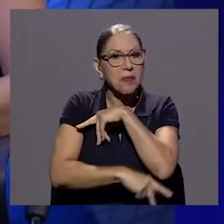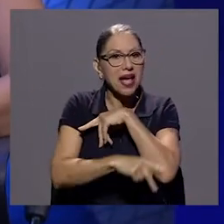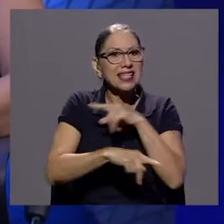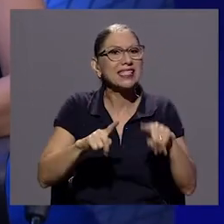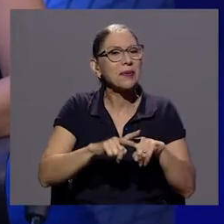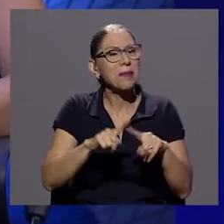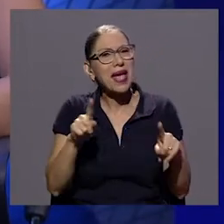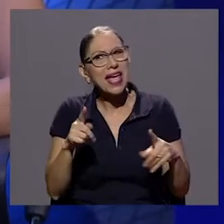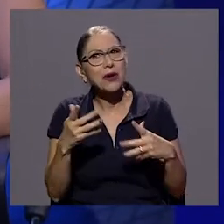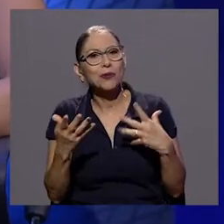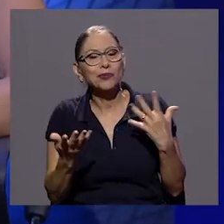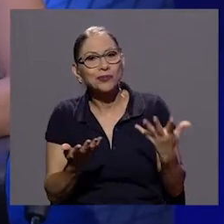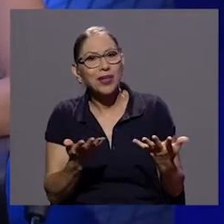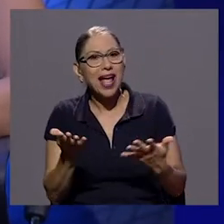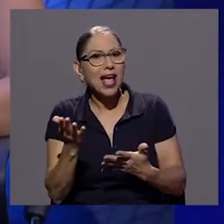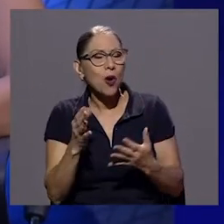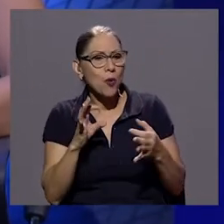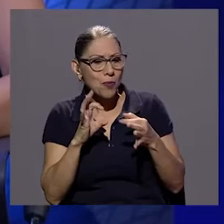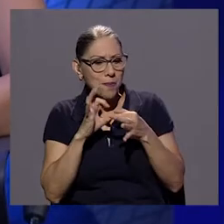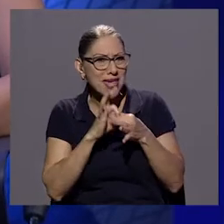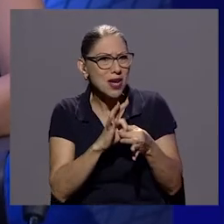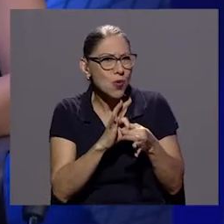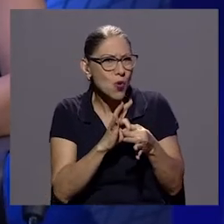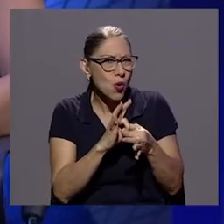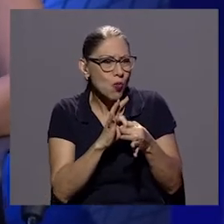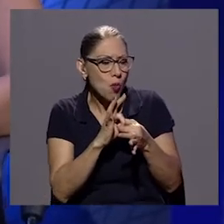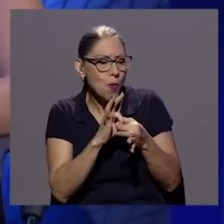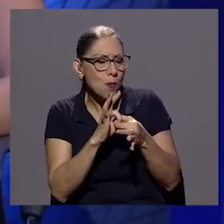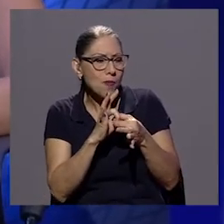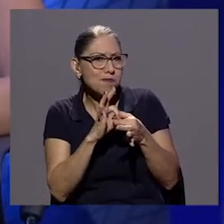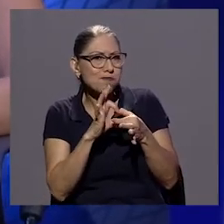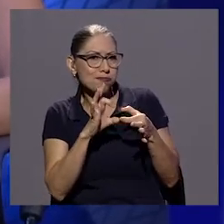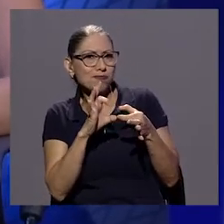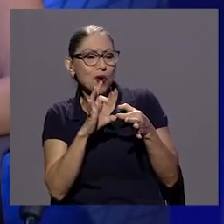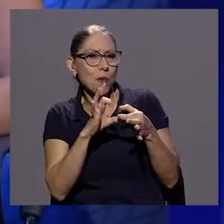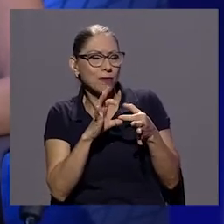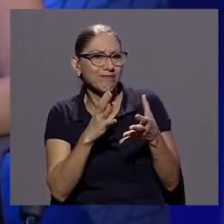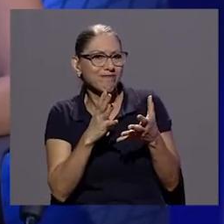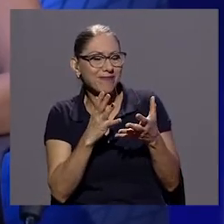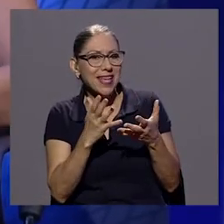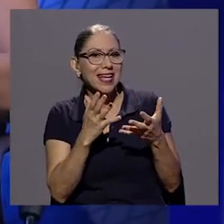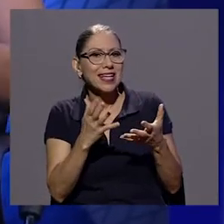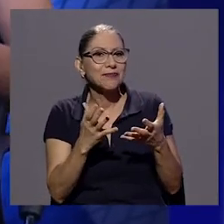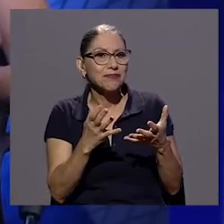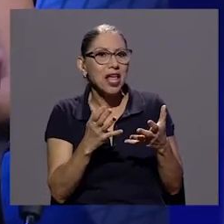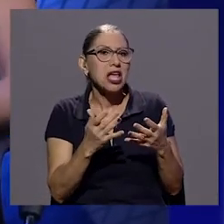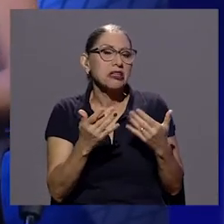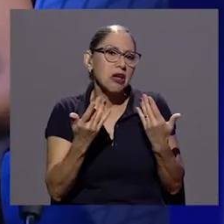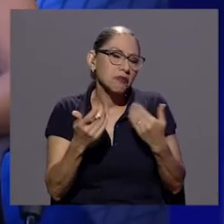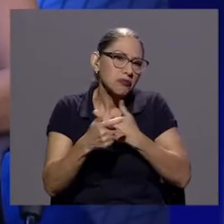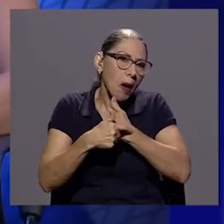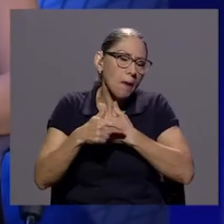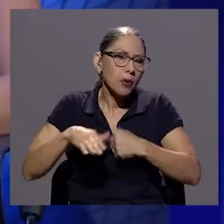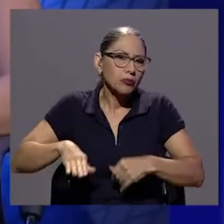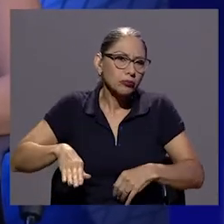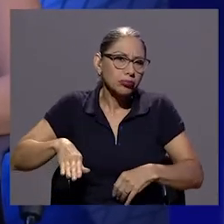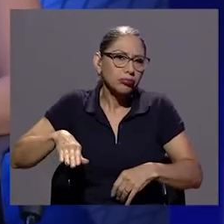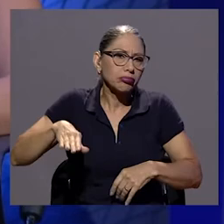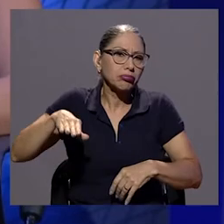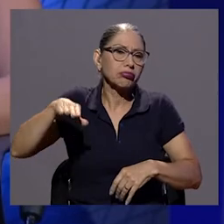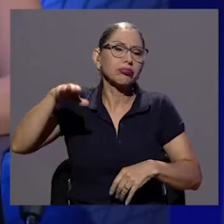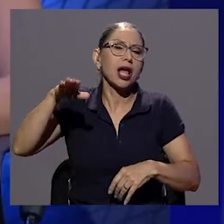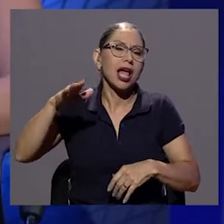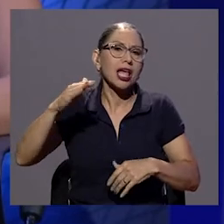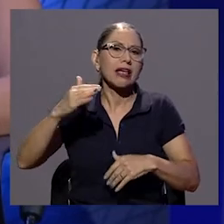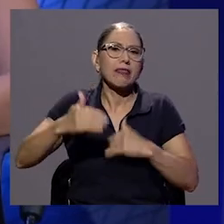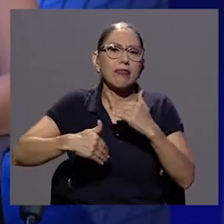hay un vínculo ahí que se rompe que se rompe un poco digamos, verdad y bueno, va uno creciendo y